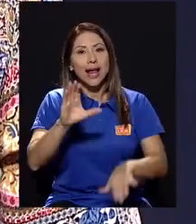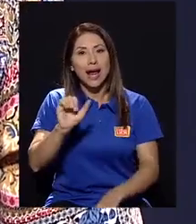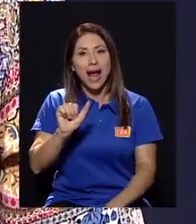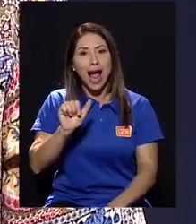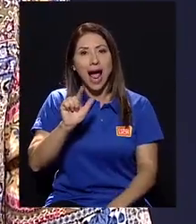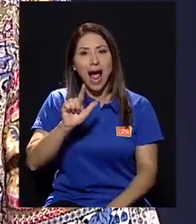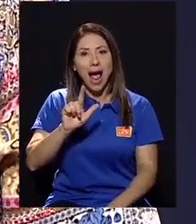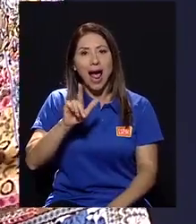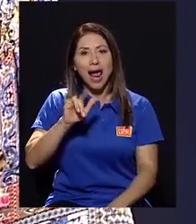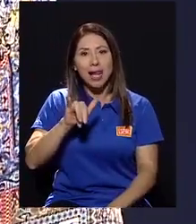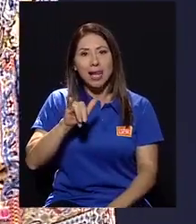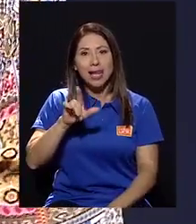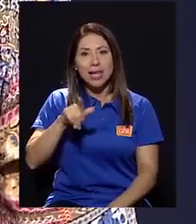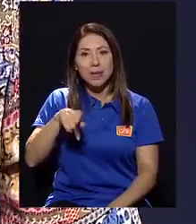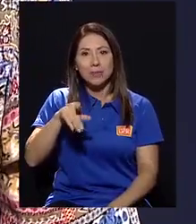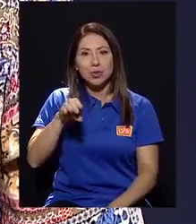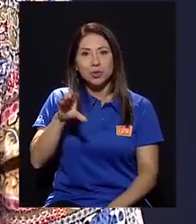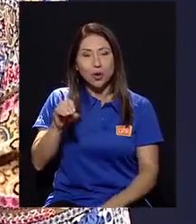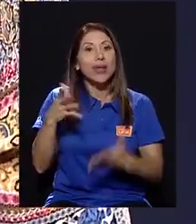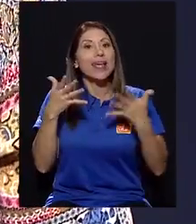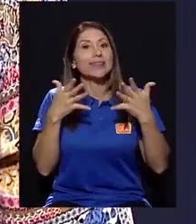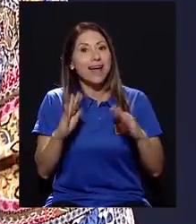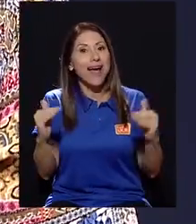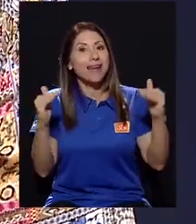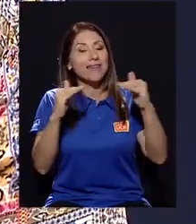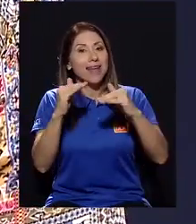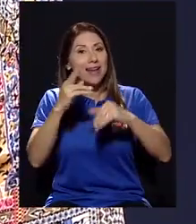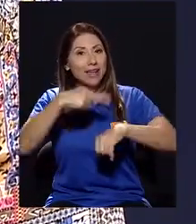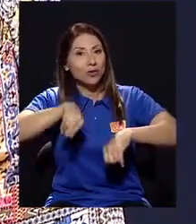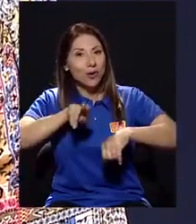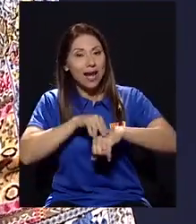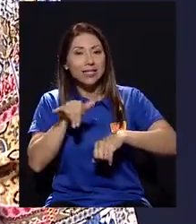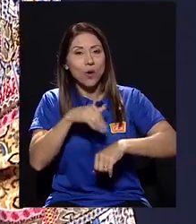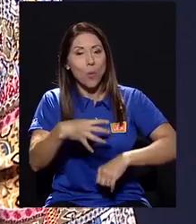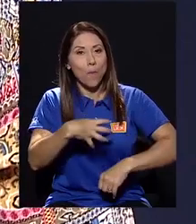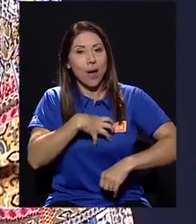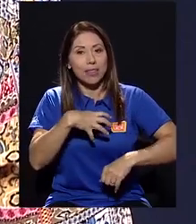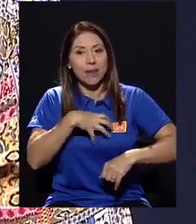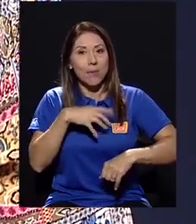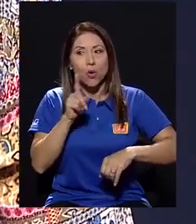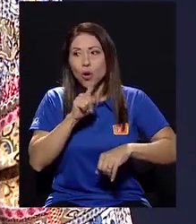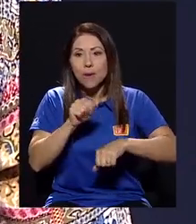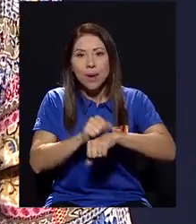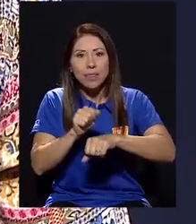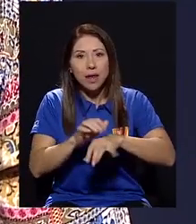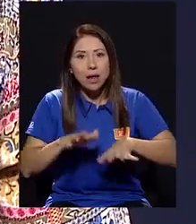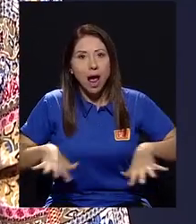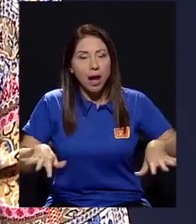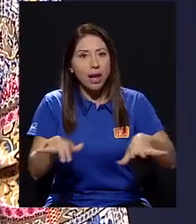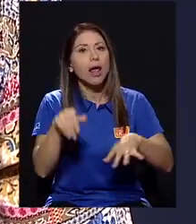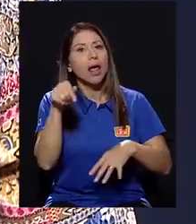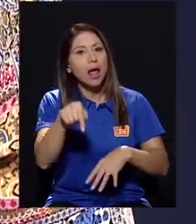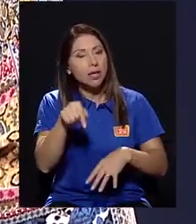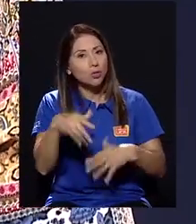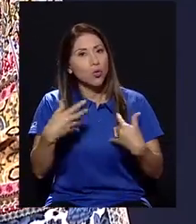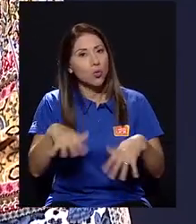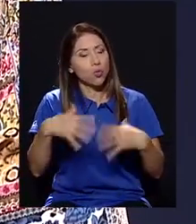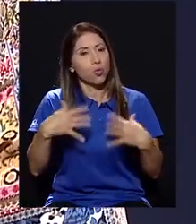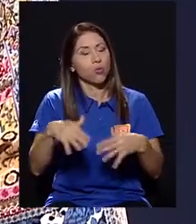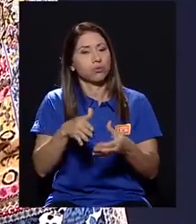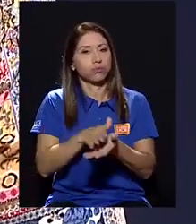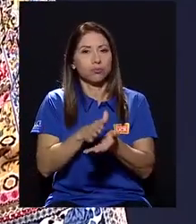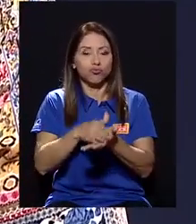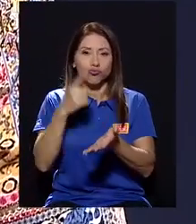tenerlo muy alto y reconocido a nivel nacional como patrimonio inmaterial, esto da que hablar de este